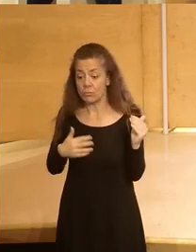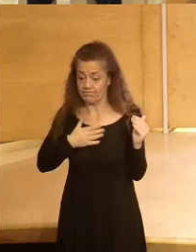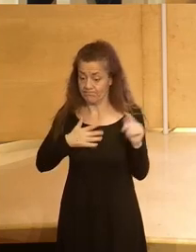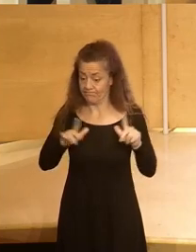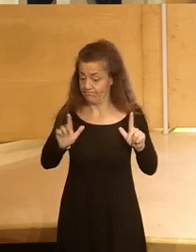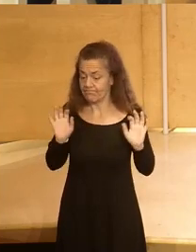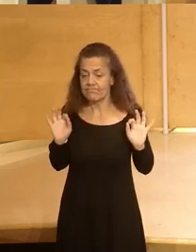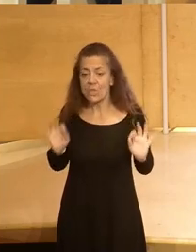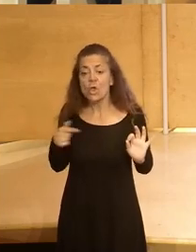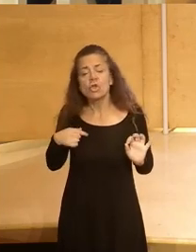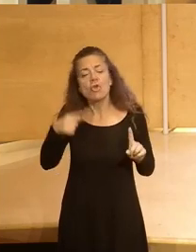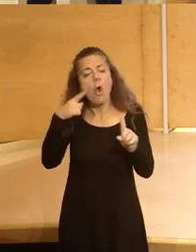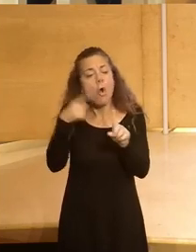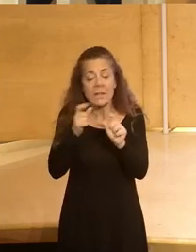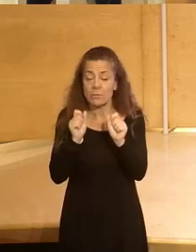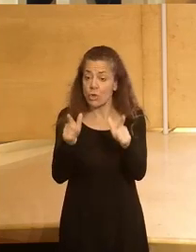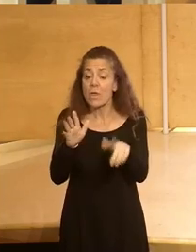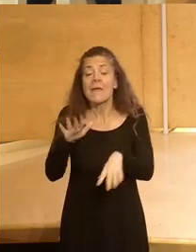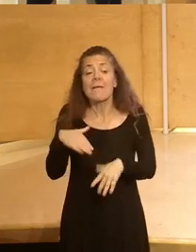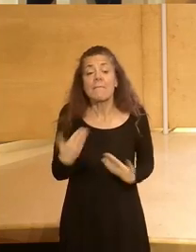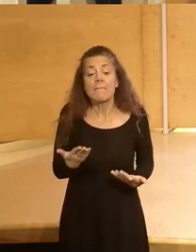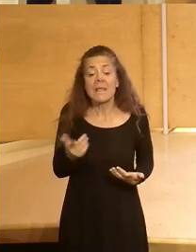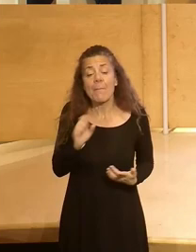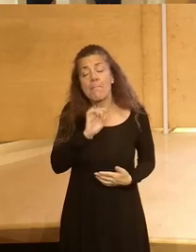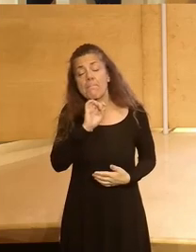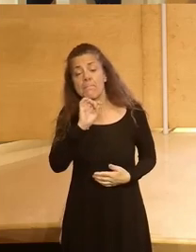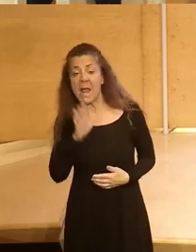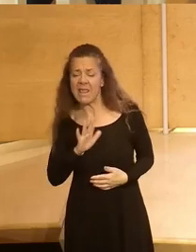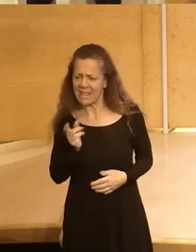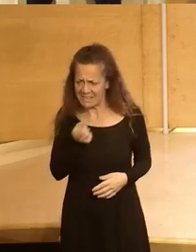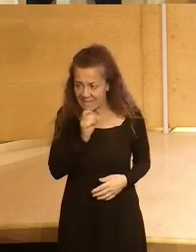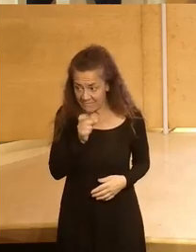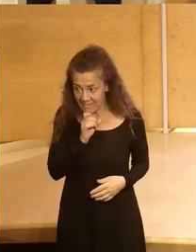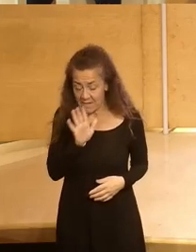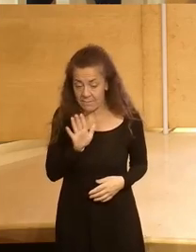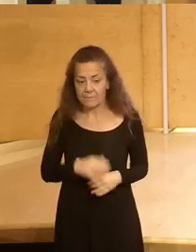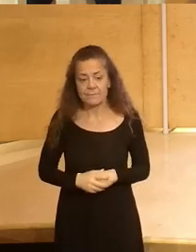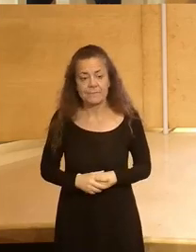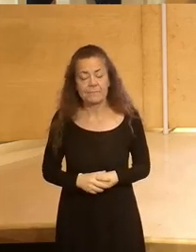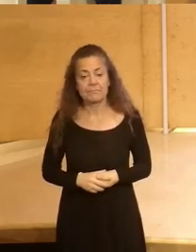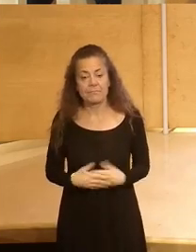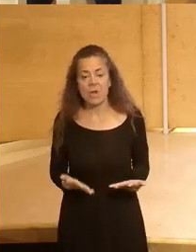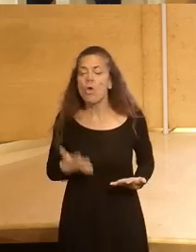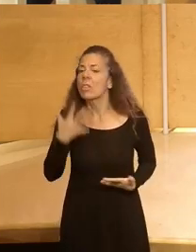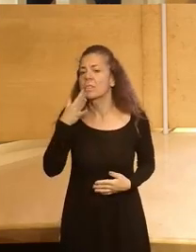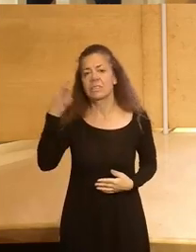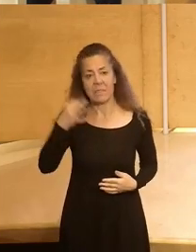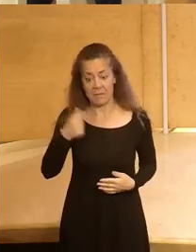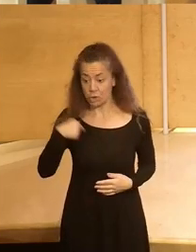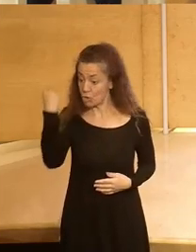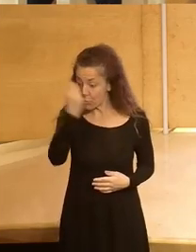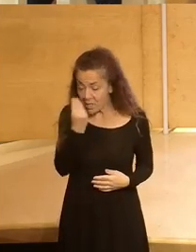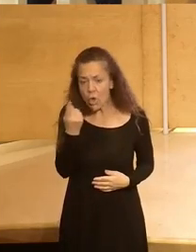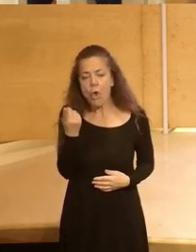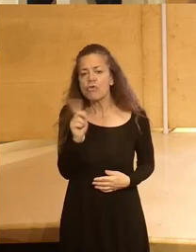menos os dejo con ese objetivo que parece difícil pero que desde luego creo no